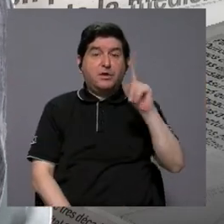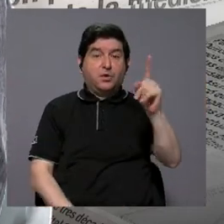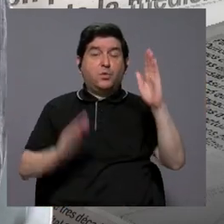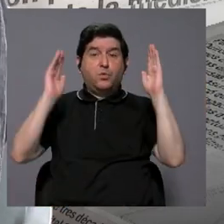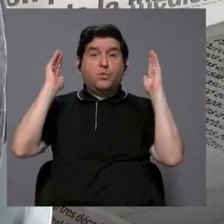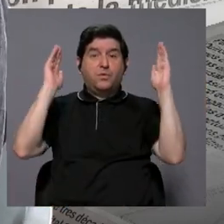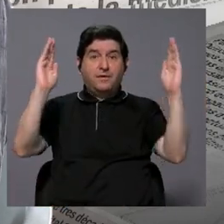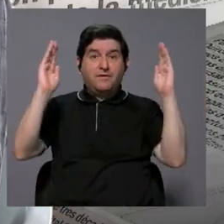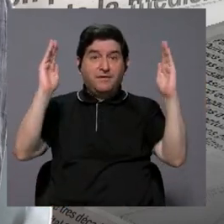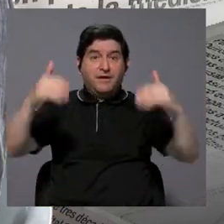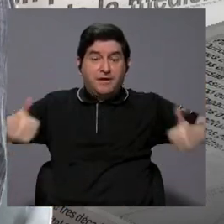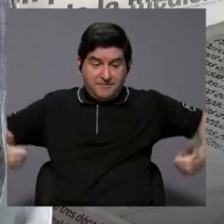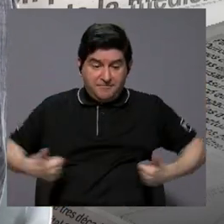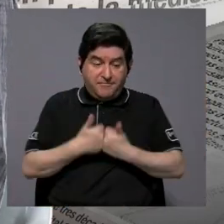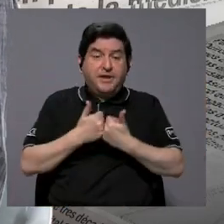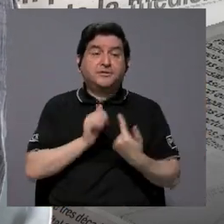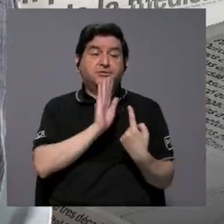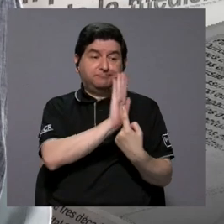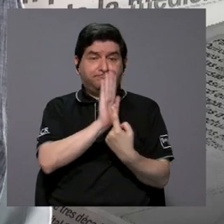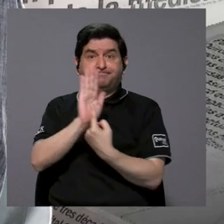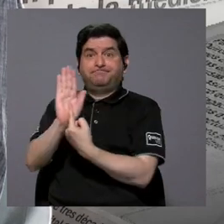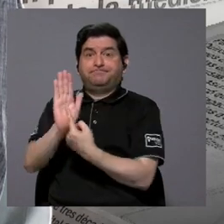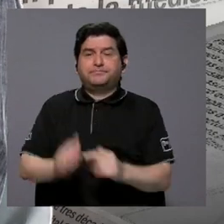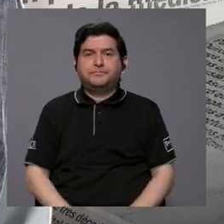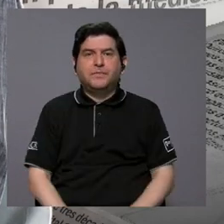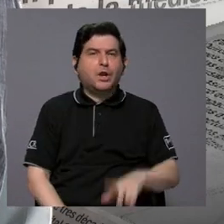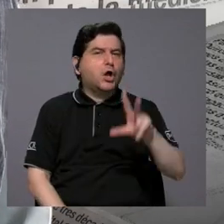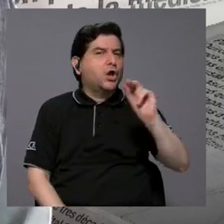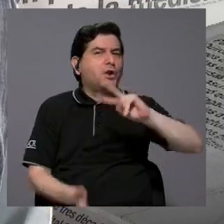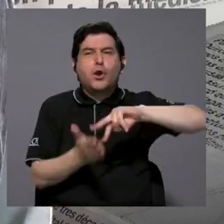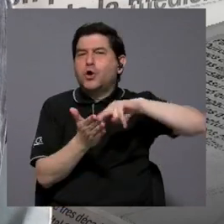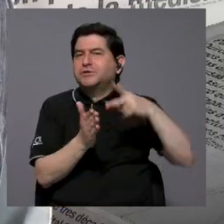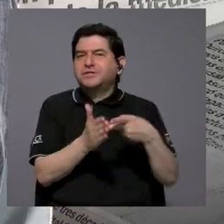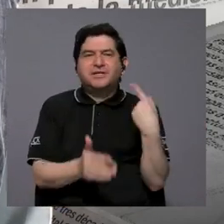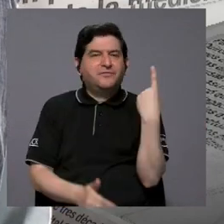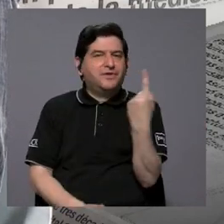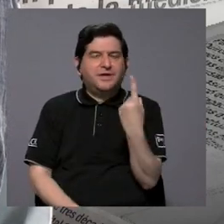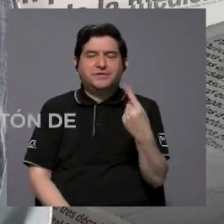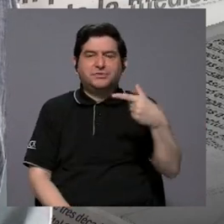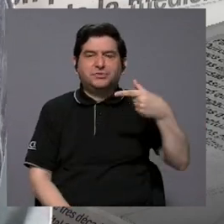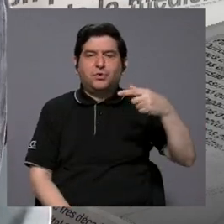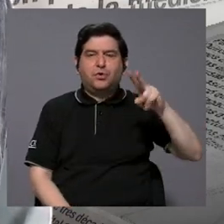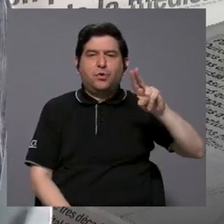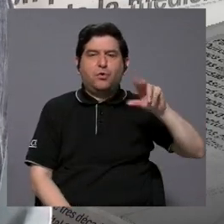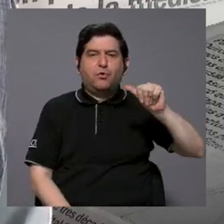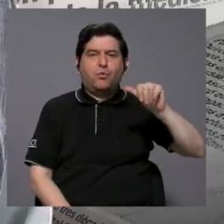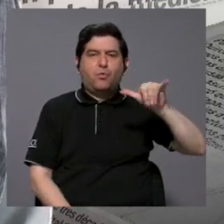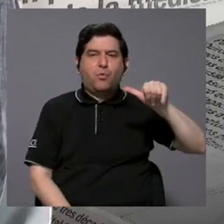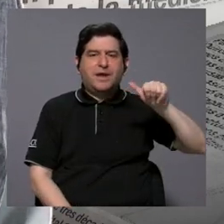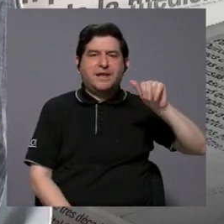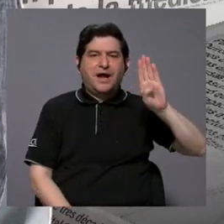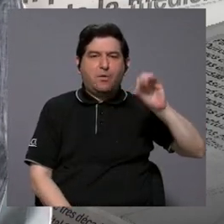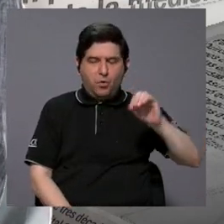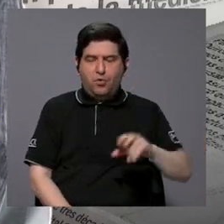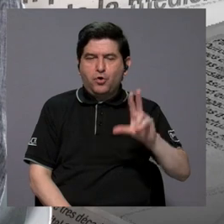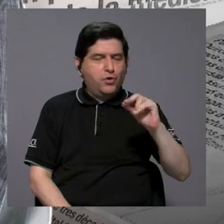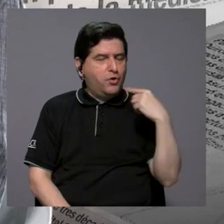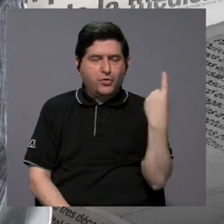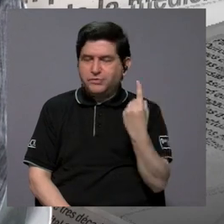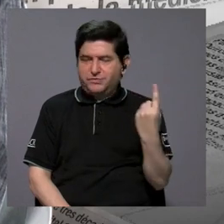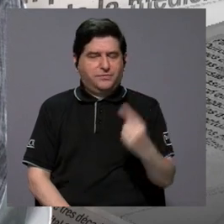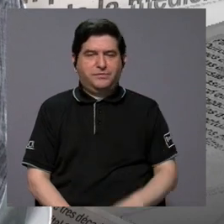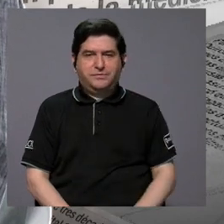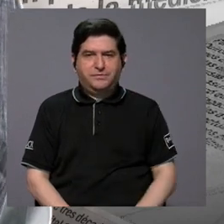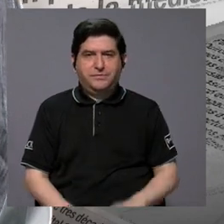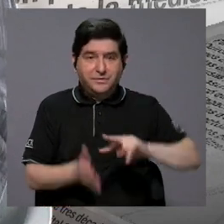los grandes retos que tenemos con la exposición, no es solo Guayabo, no es solo el Monumento Nacional Guayabo, son